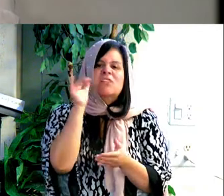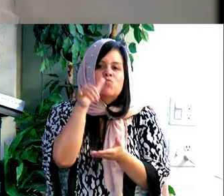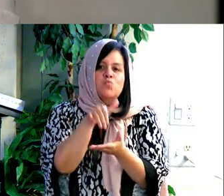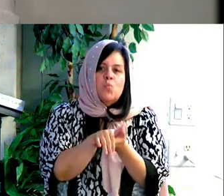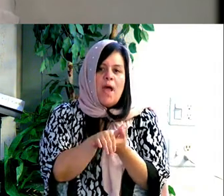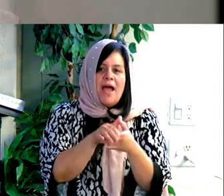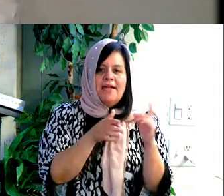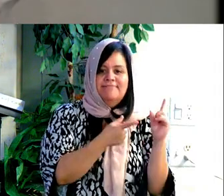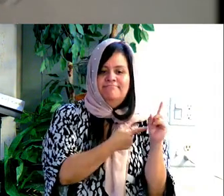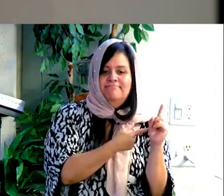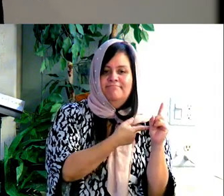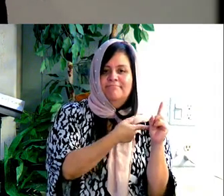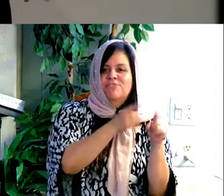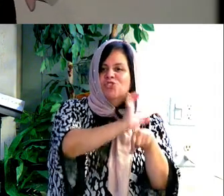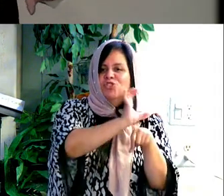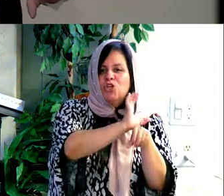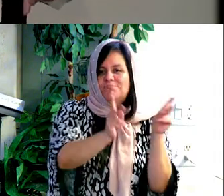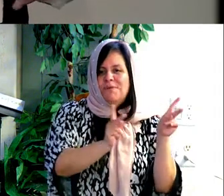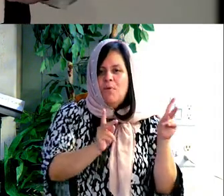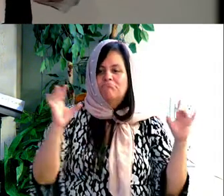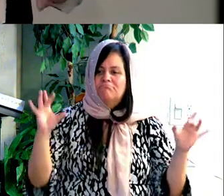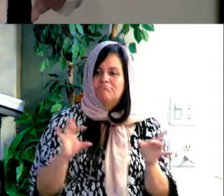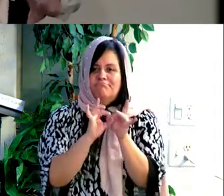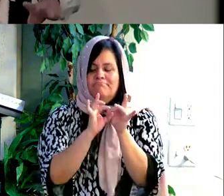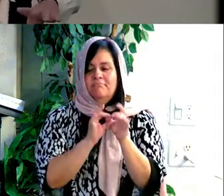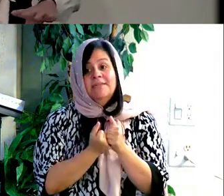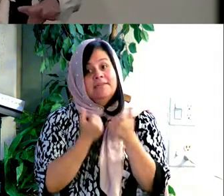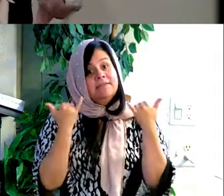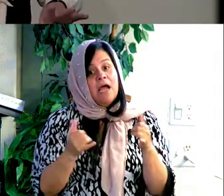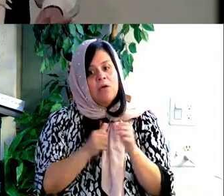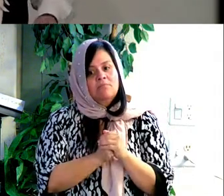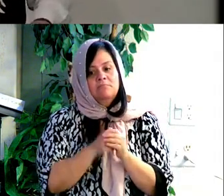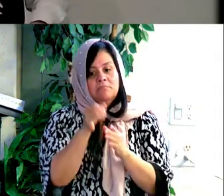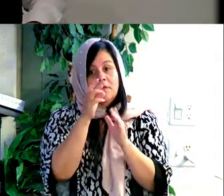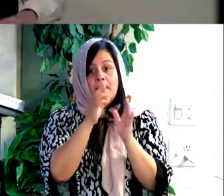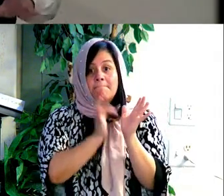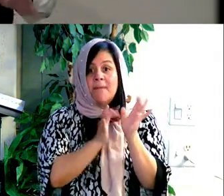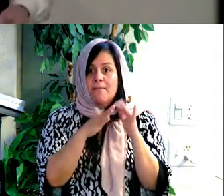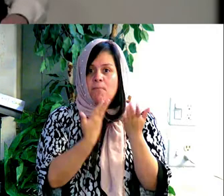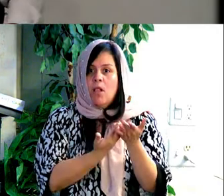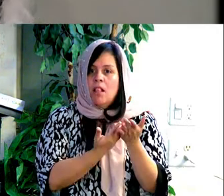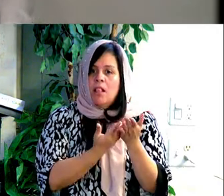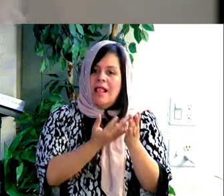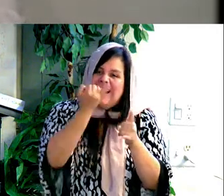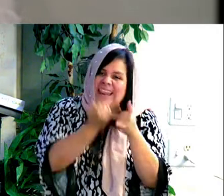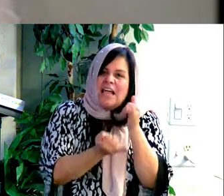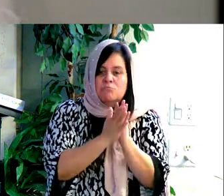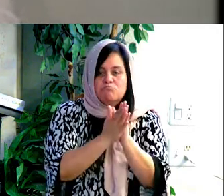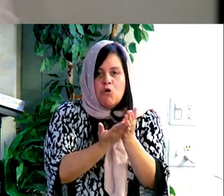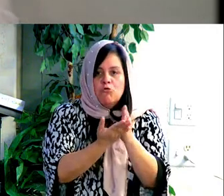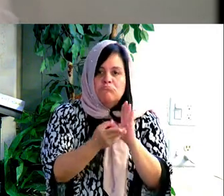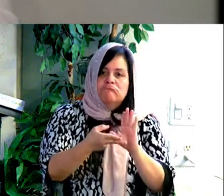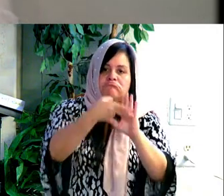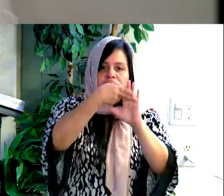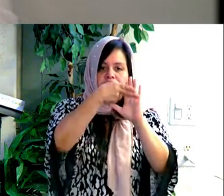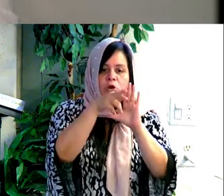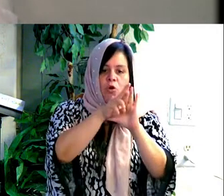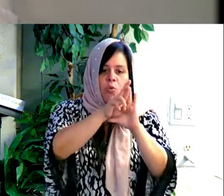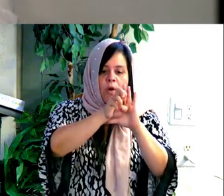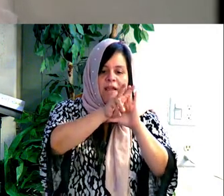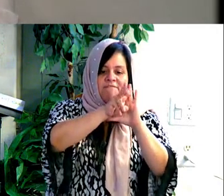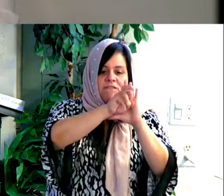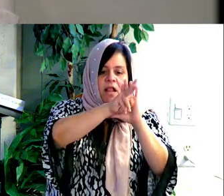You know, and at the end of the Bible, in Revelation, it says, blessed are those that were invited to the wedding. Y en el libro de